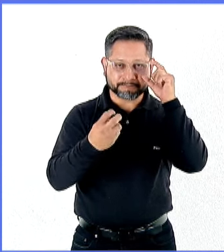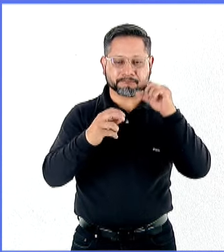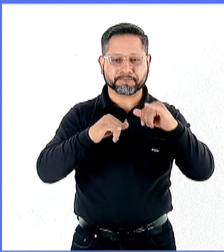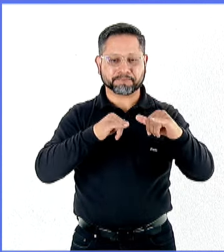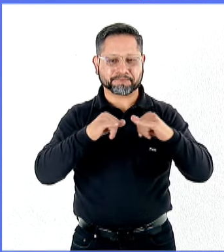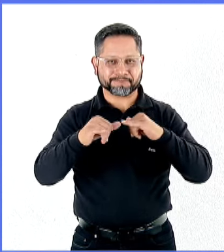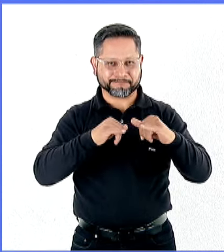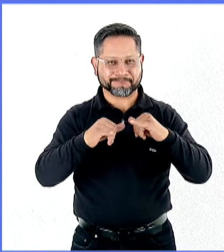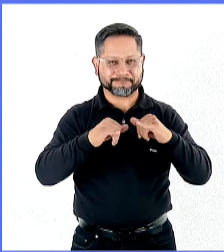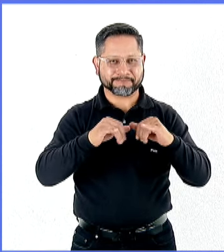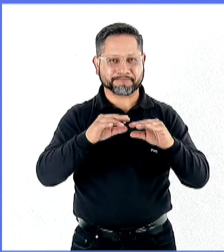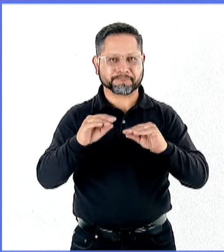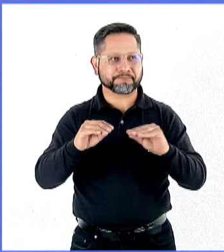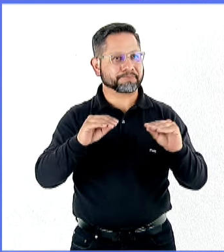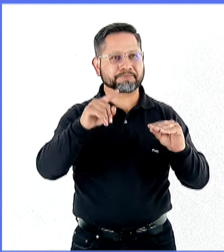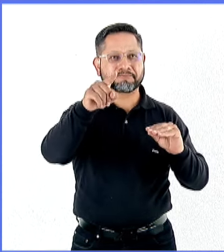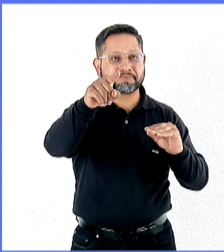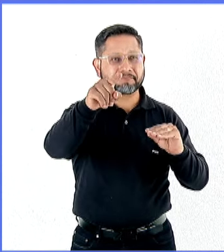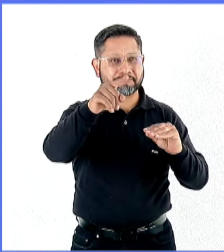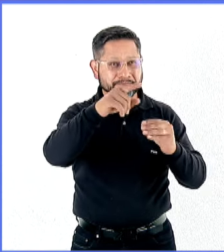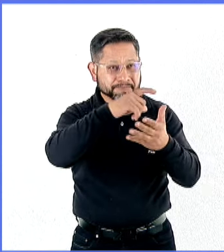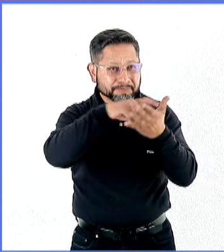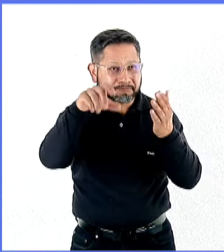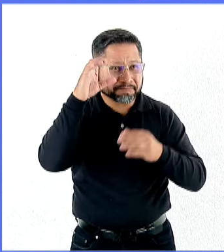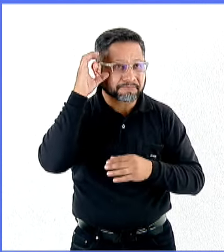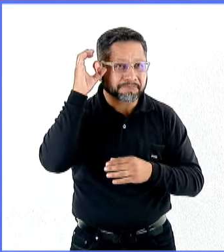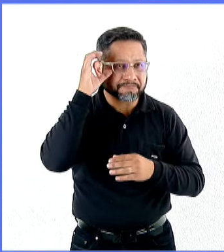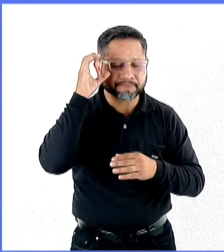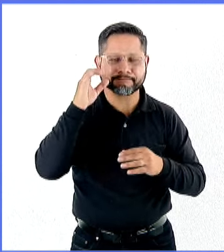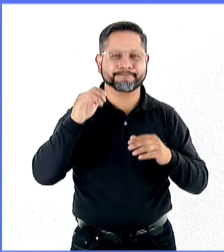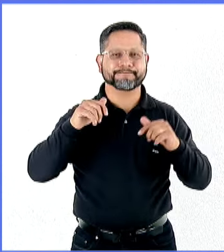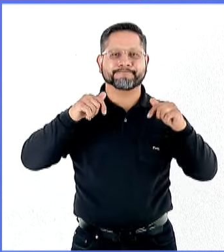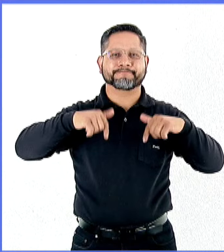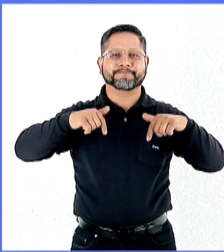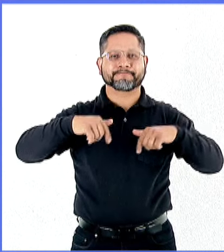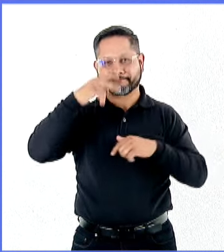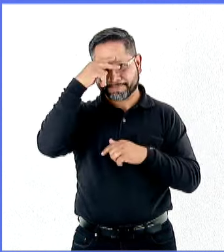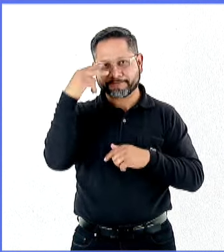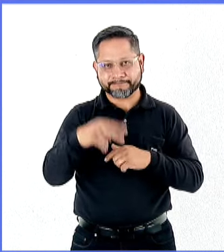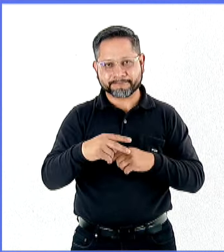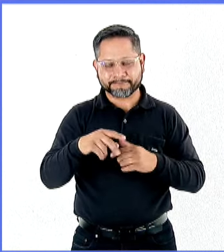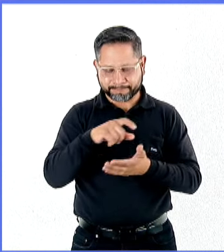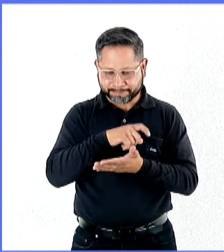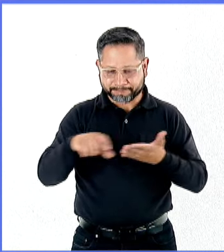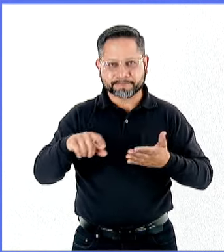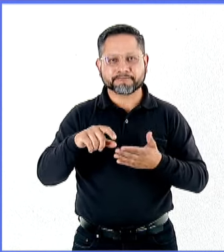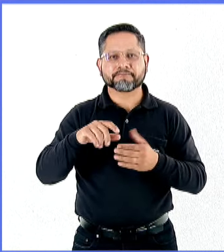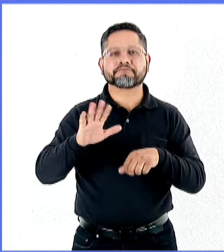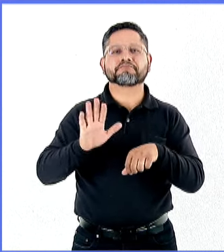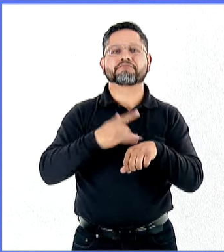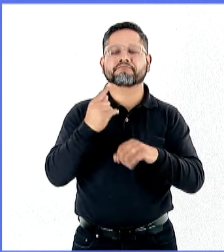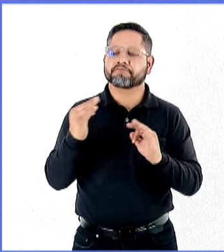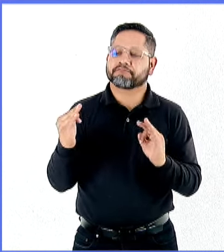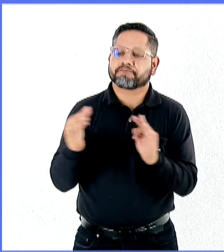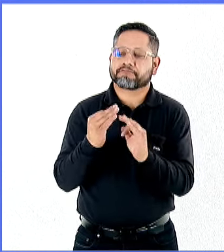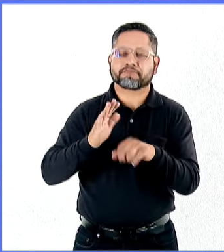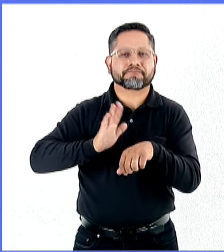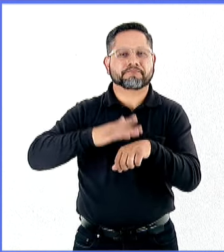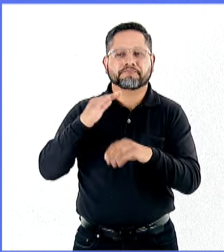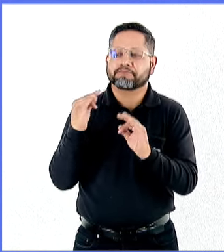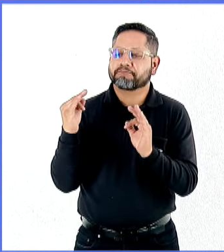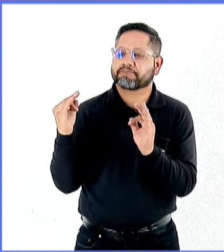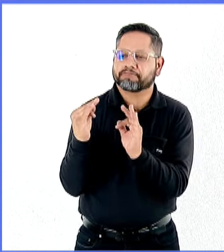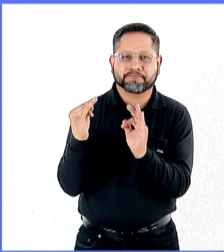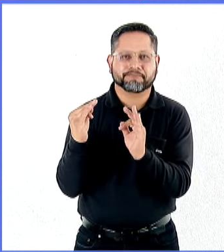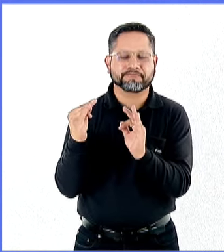también puede darse hacia México, para complementar estas cadenas sin el temor de que existan algunos otros problemas en